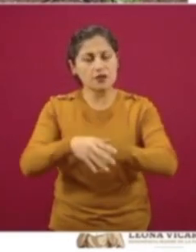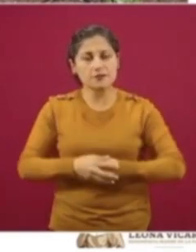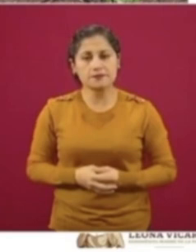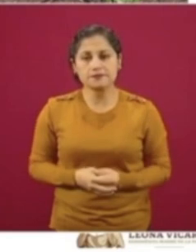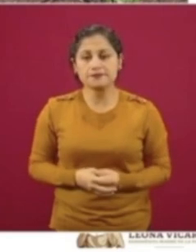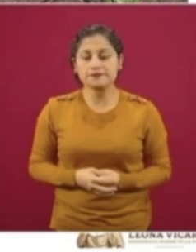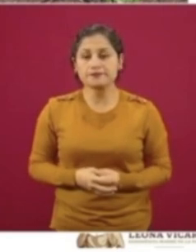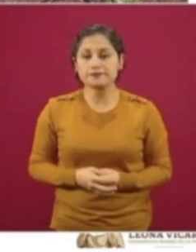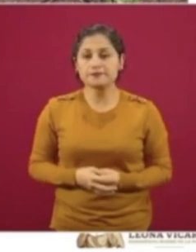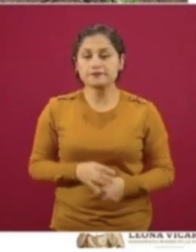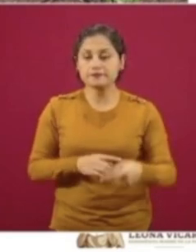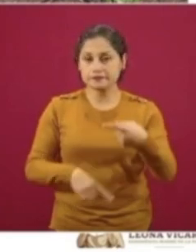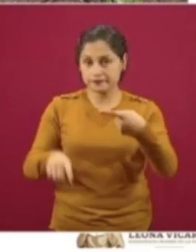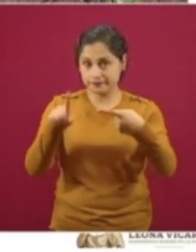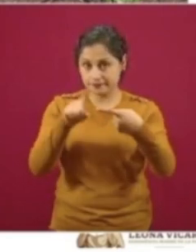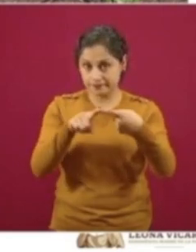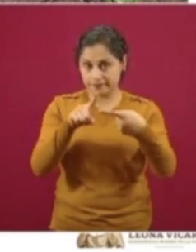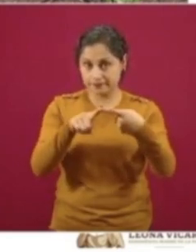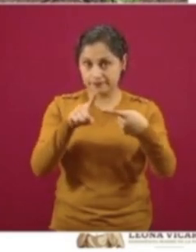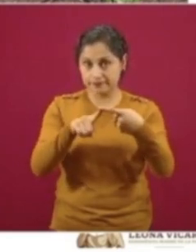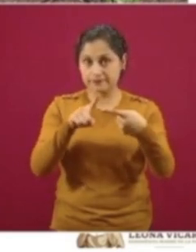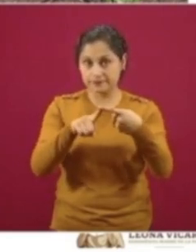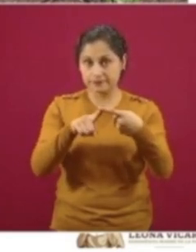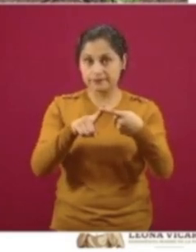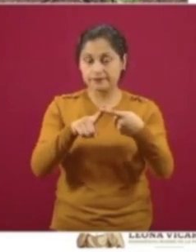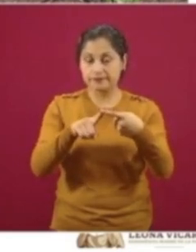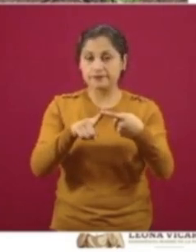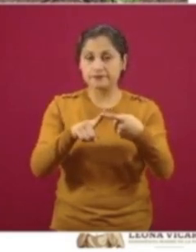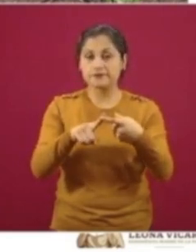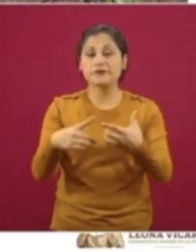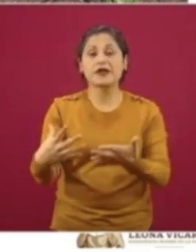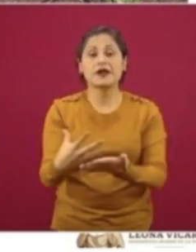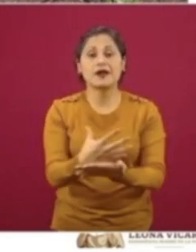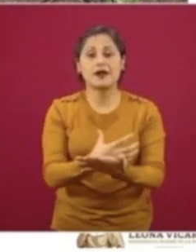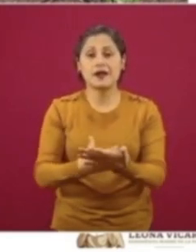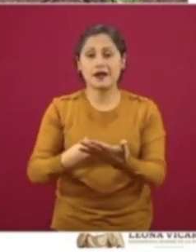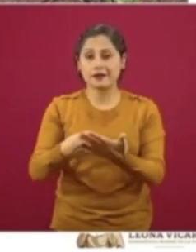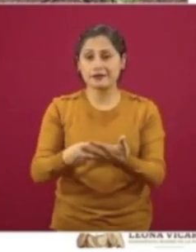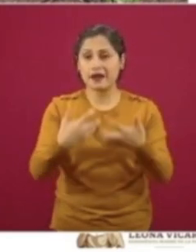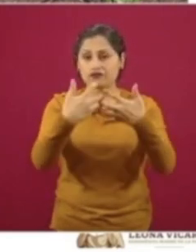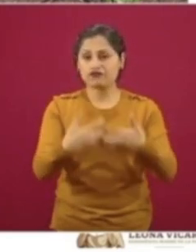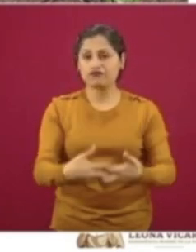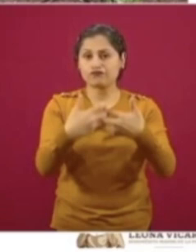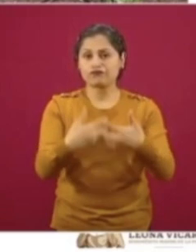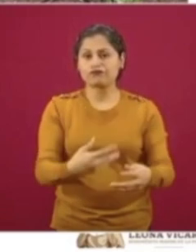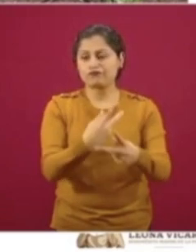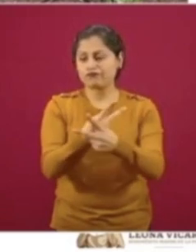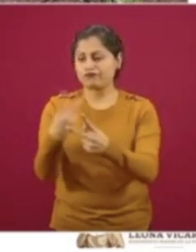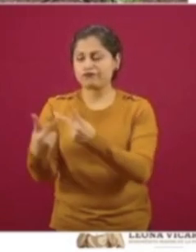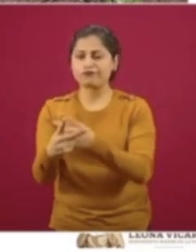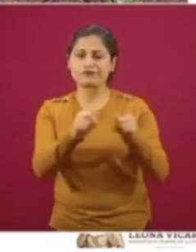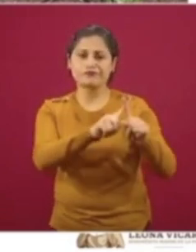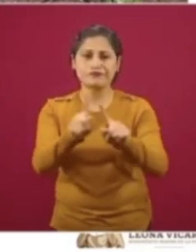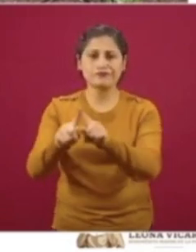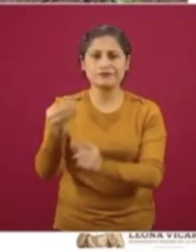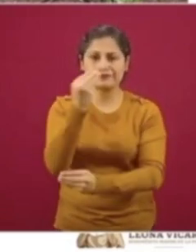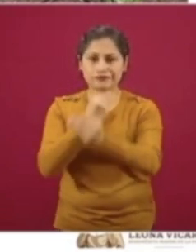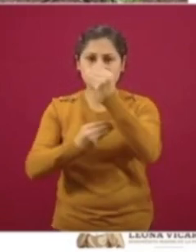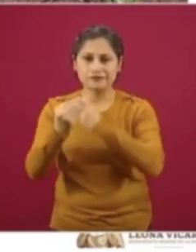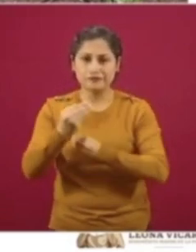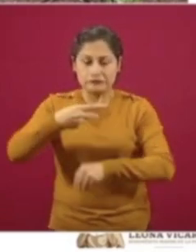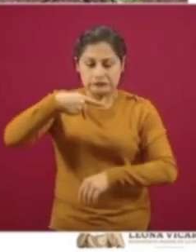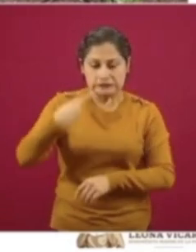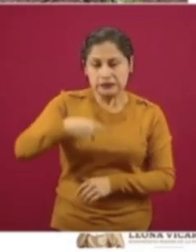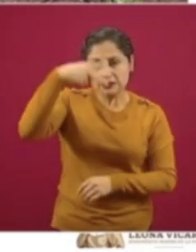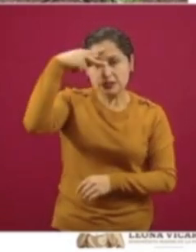Uno, recuperar soberanía alimentaria, que nosotros en México decidamos qué nos